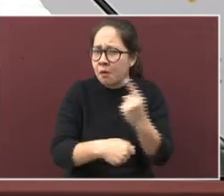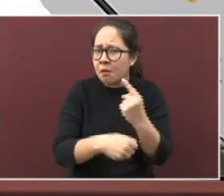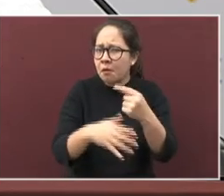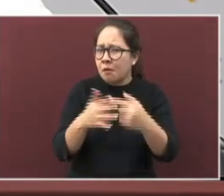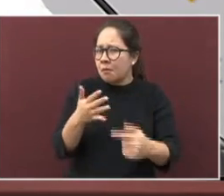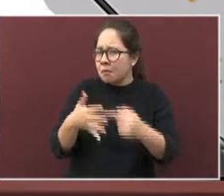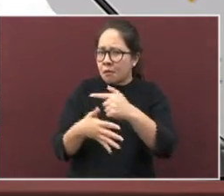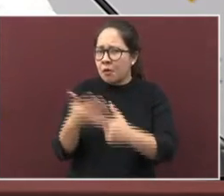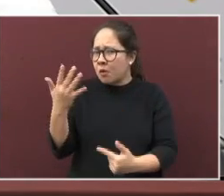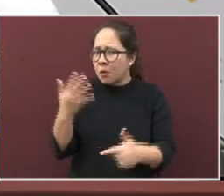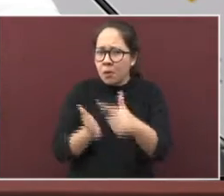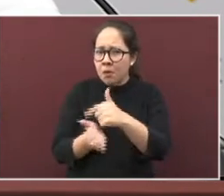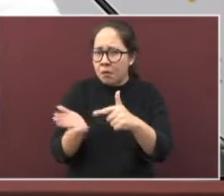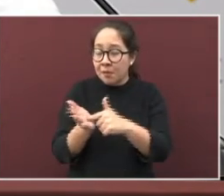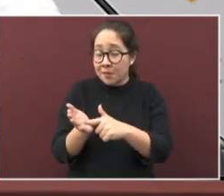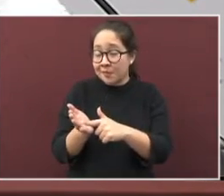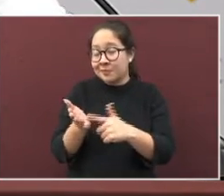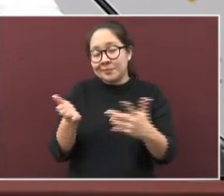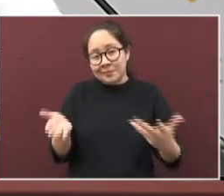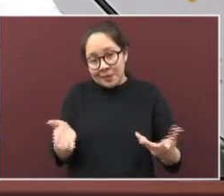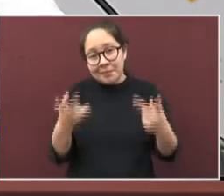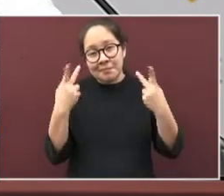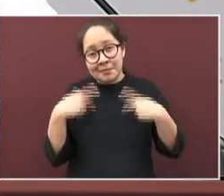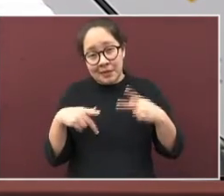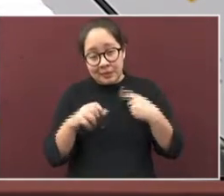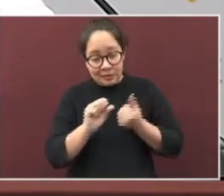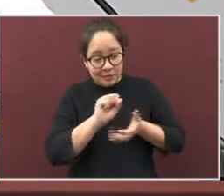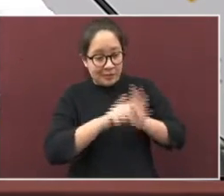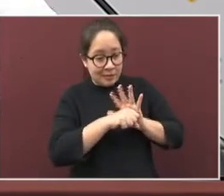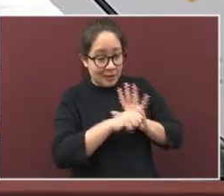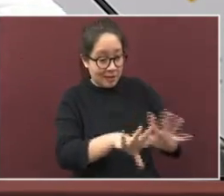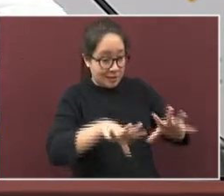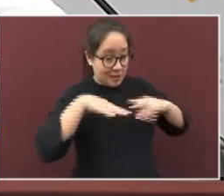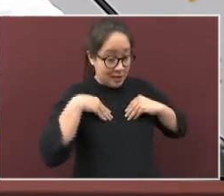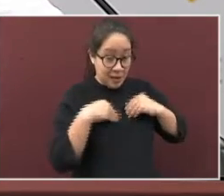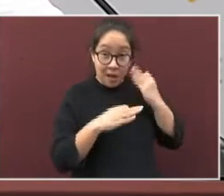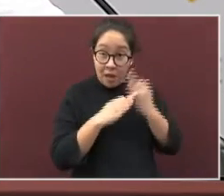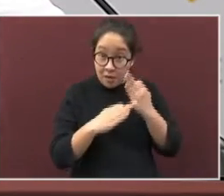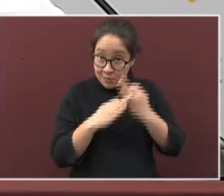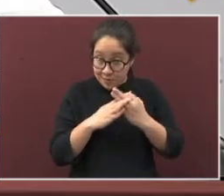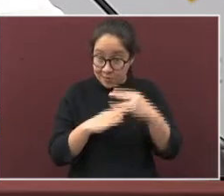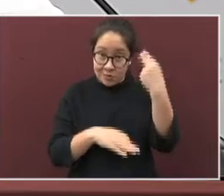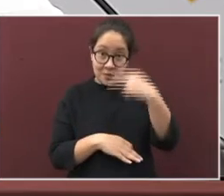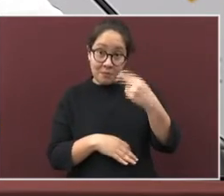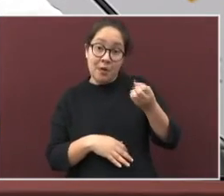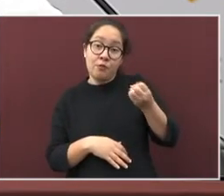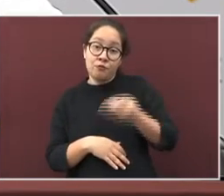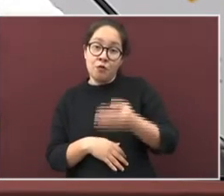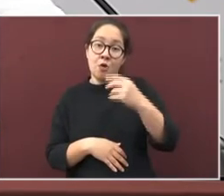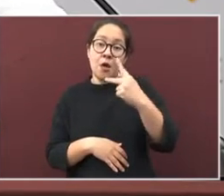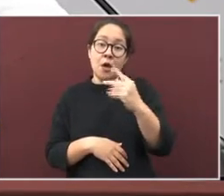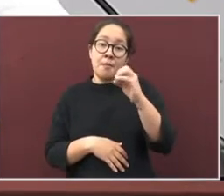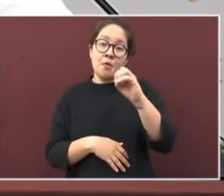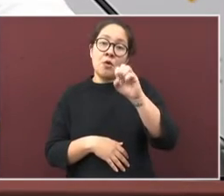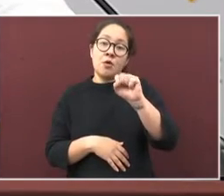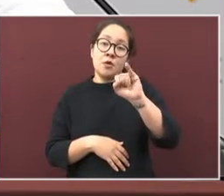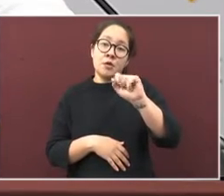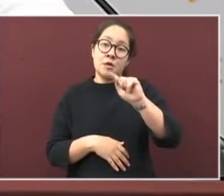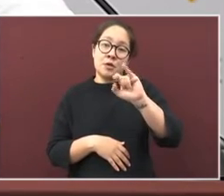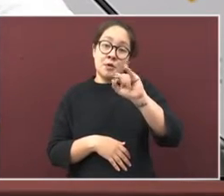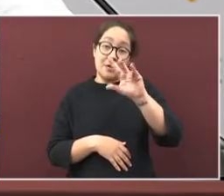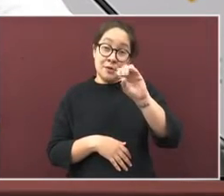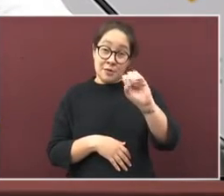con recientes contagios o lo que llamamos positivos activos viajan